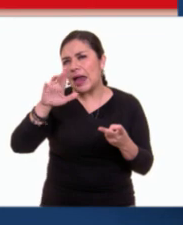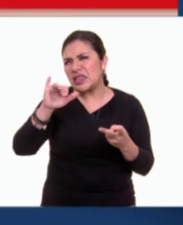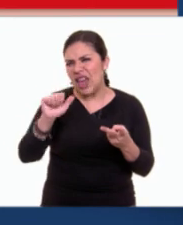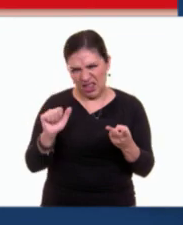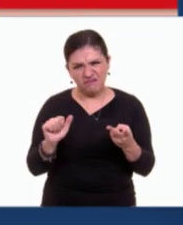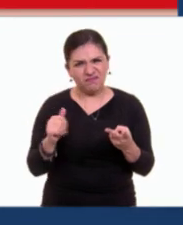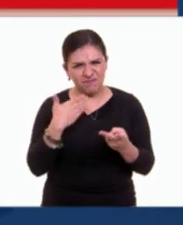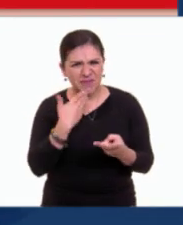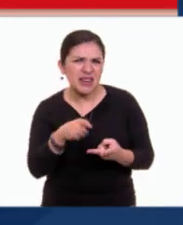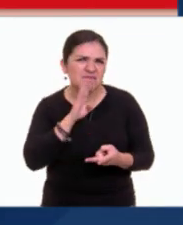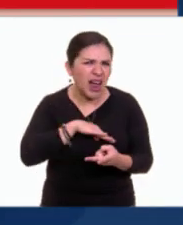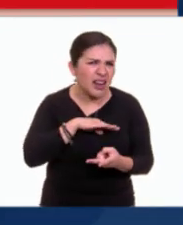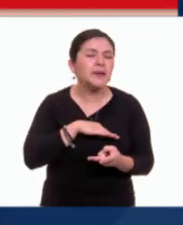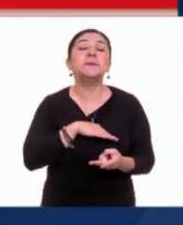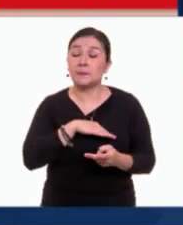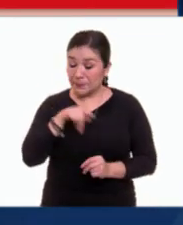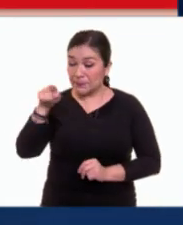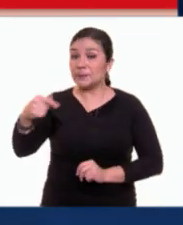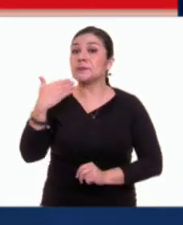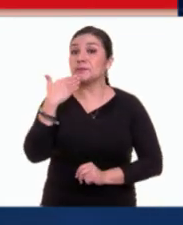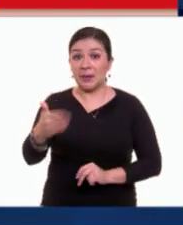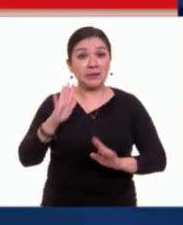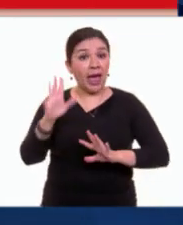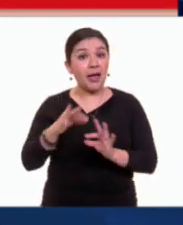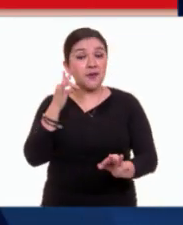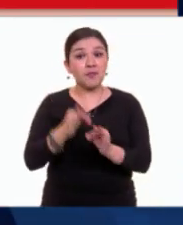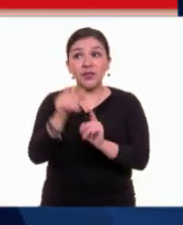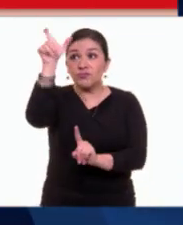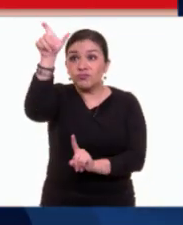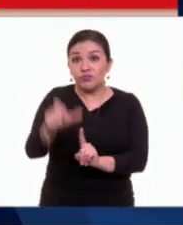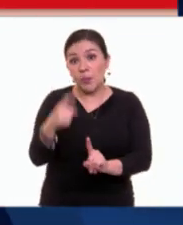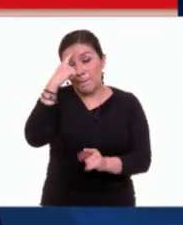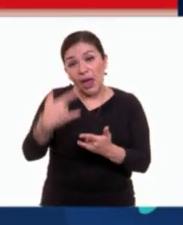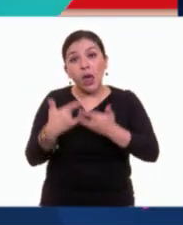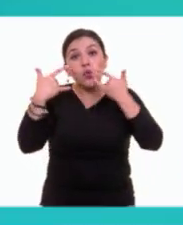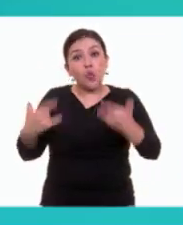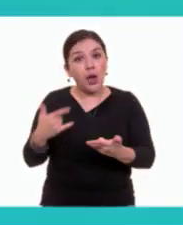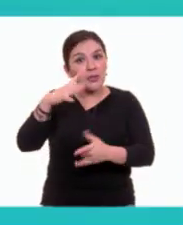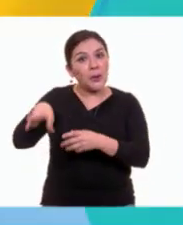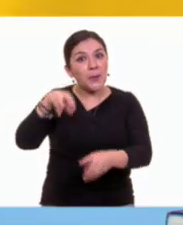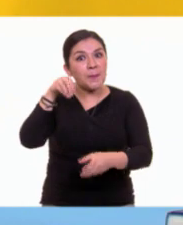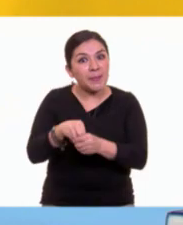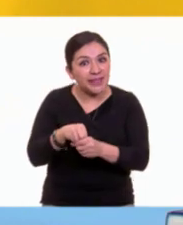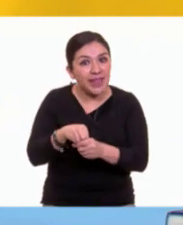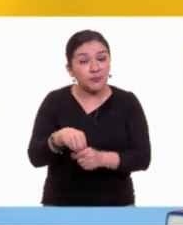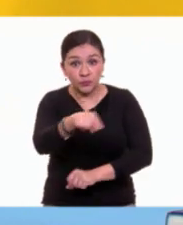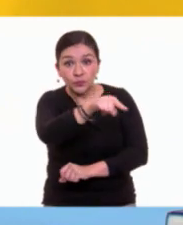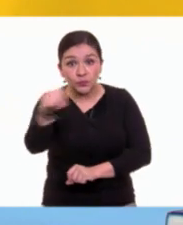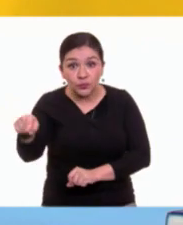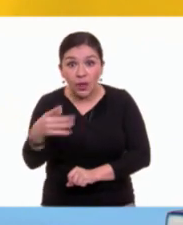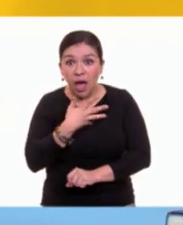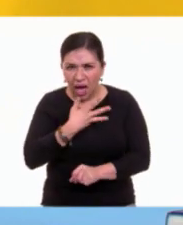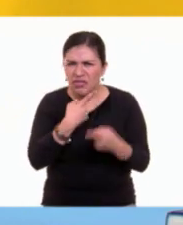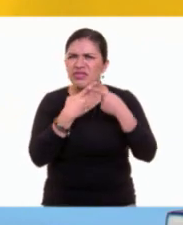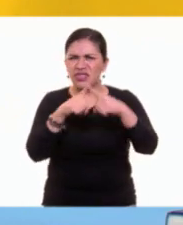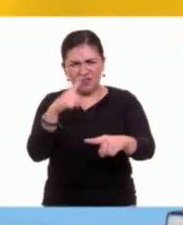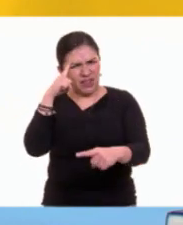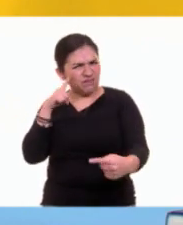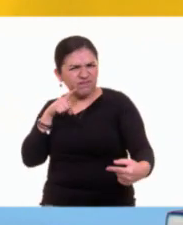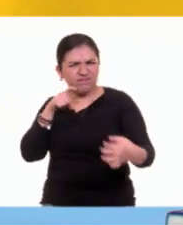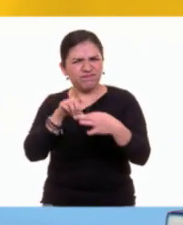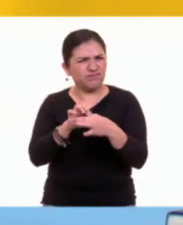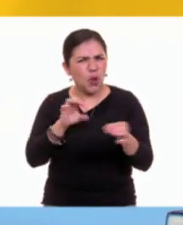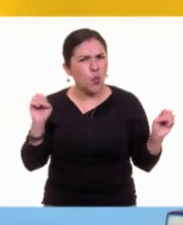Muy bien, Juan Carlos. Pues ya tenemos la columna del cuento completa. En casa, si tienen diferencias con las